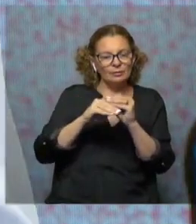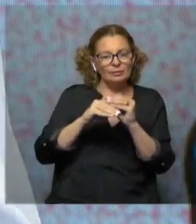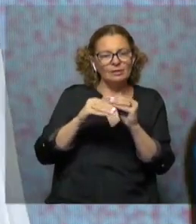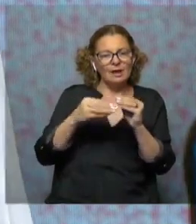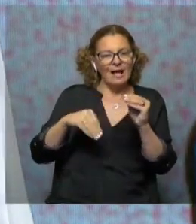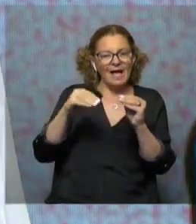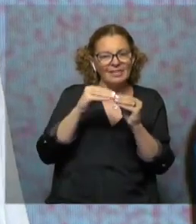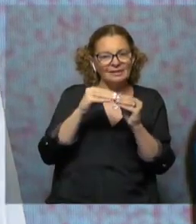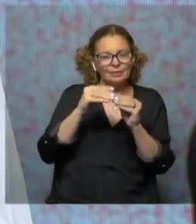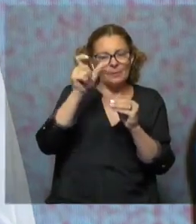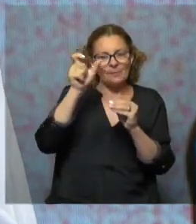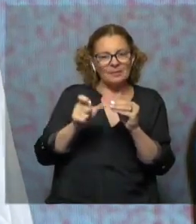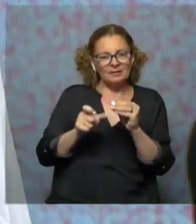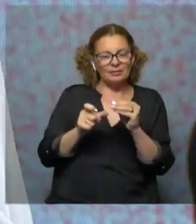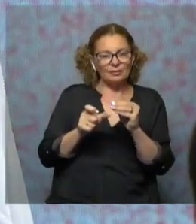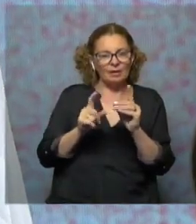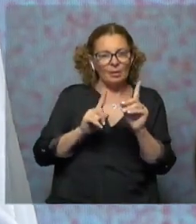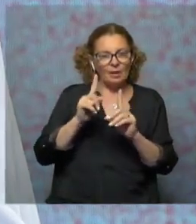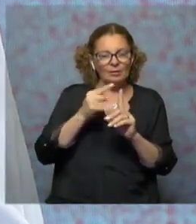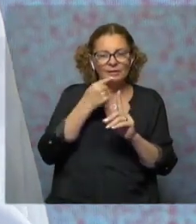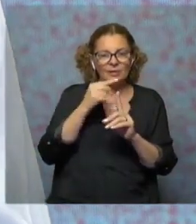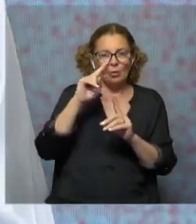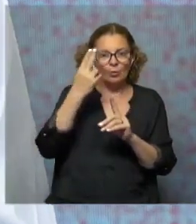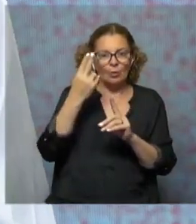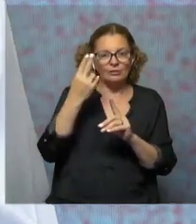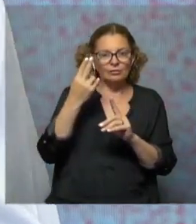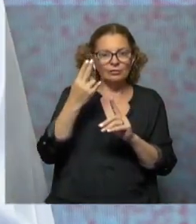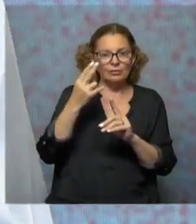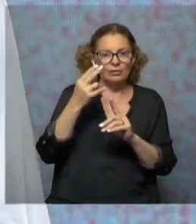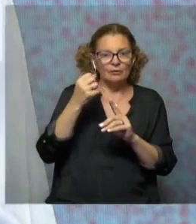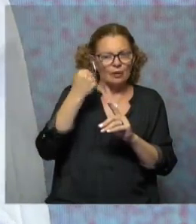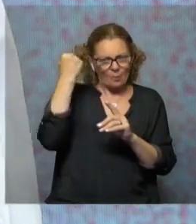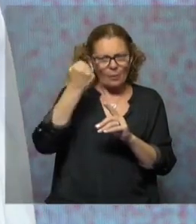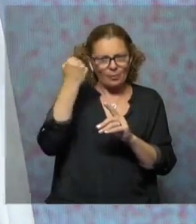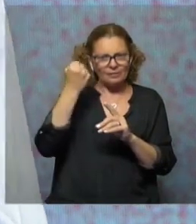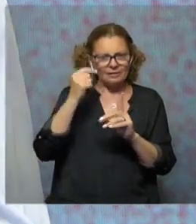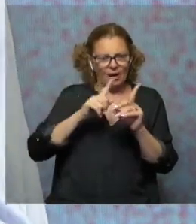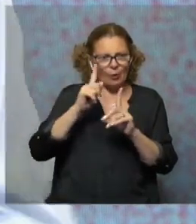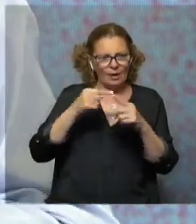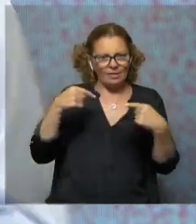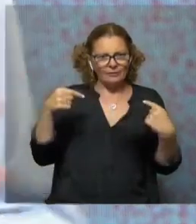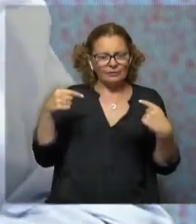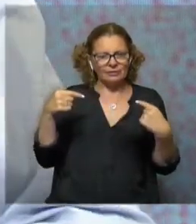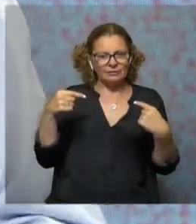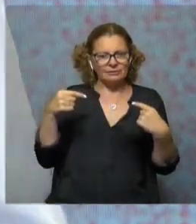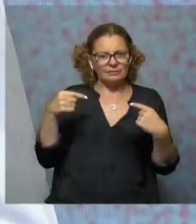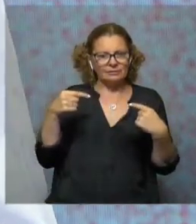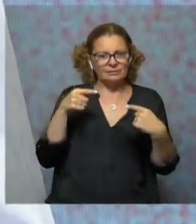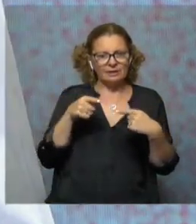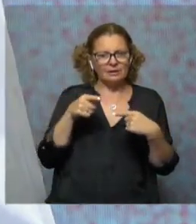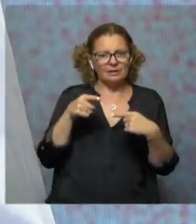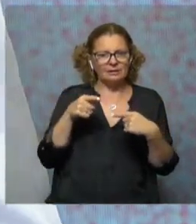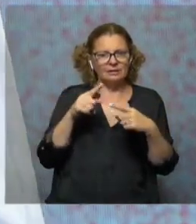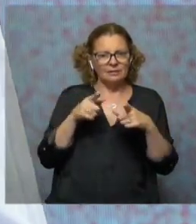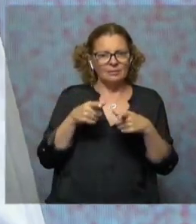pero lo incluí en el de inventos como una cosa, es decir, uruguayos que fueron vanguardia en algunas cosas. Ahí hay, sobre